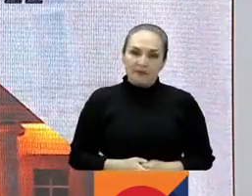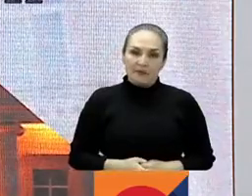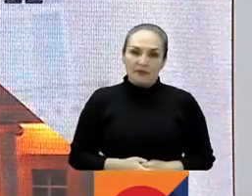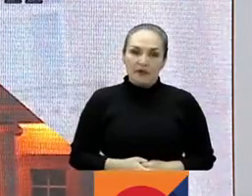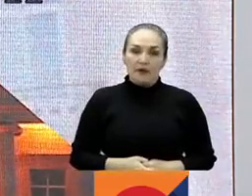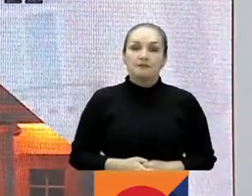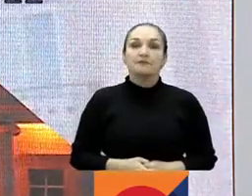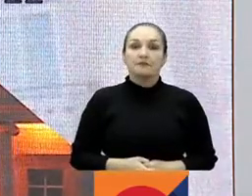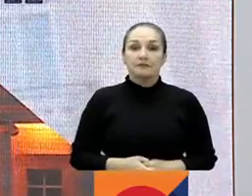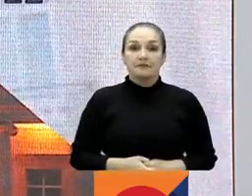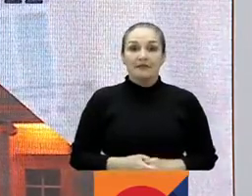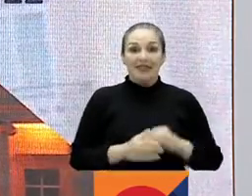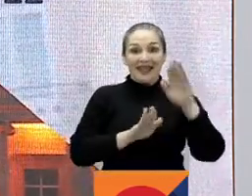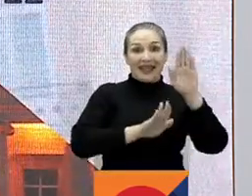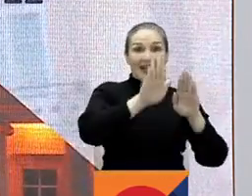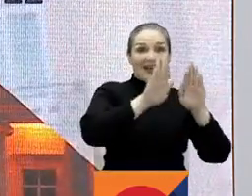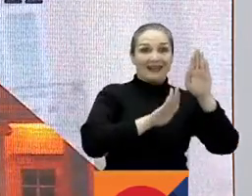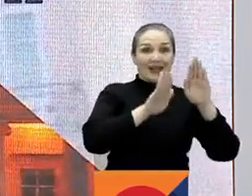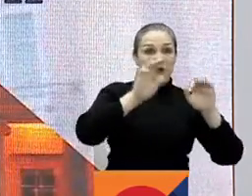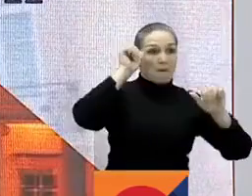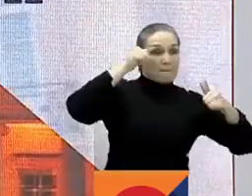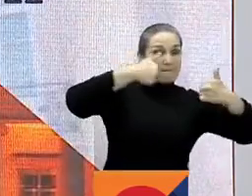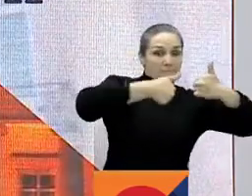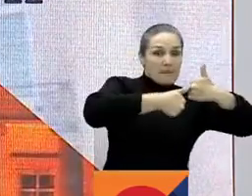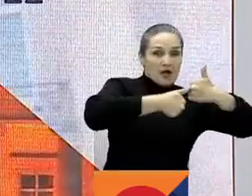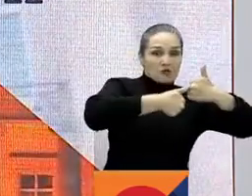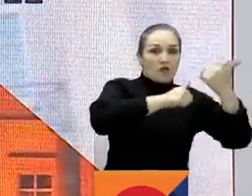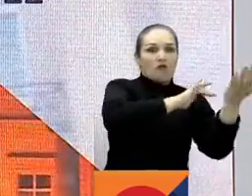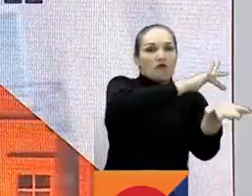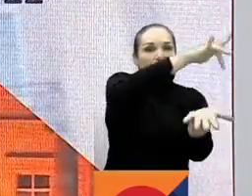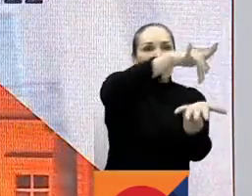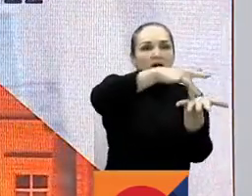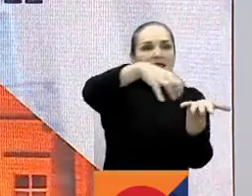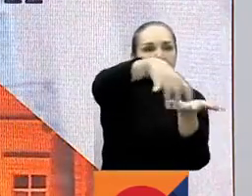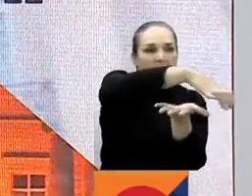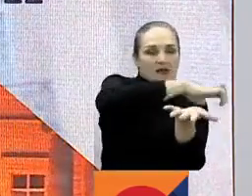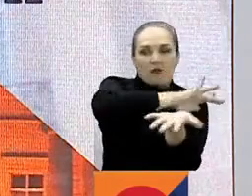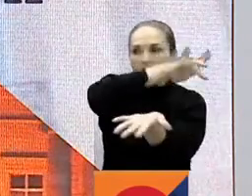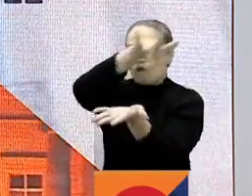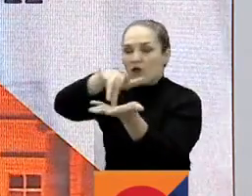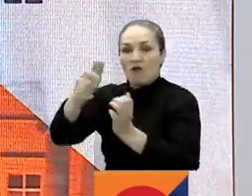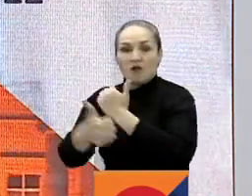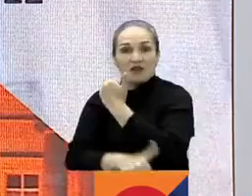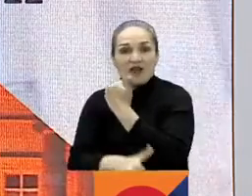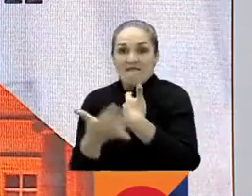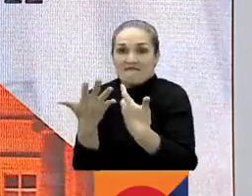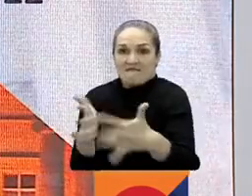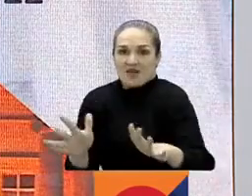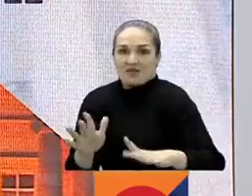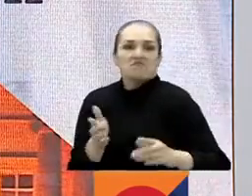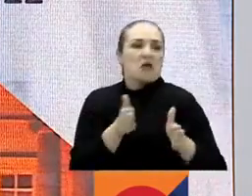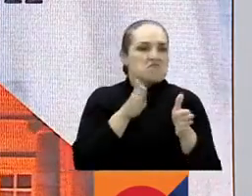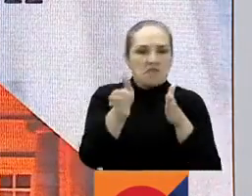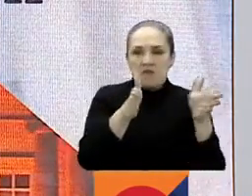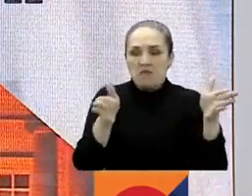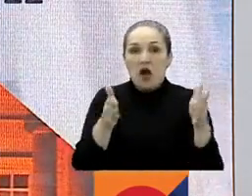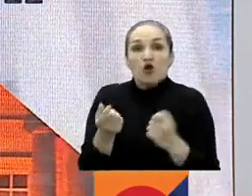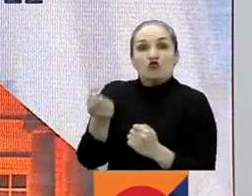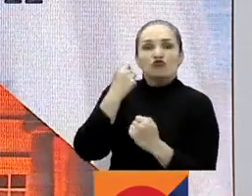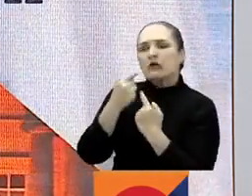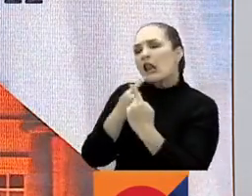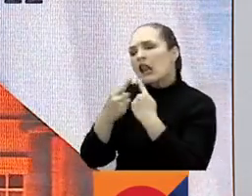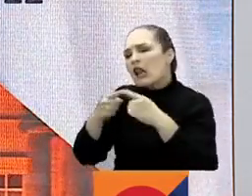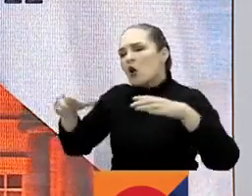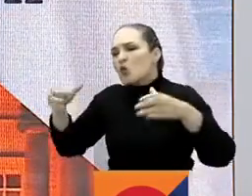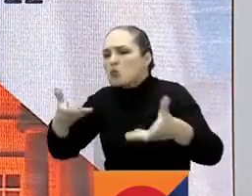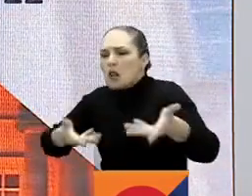El candidato del Pacto Histórico finalizó su recorrido por Santander y Boyacá. En las últimas horas dialogó con un grupo de actores donde